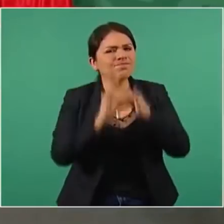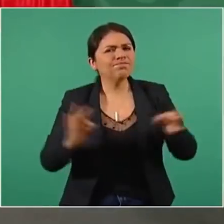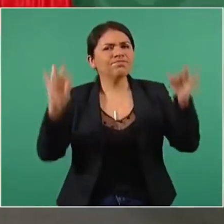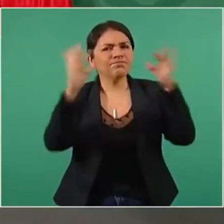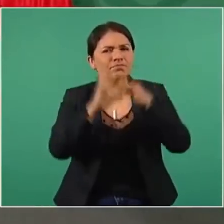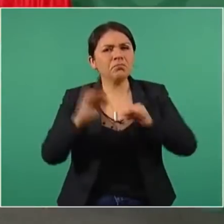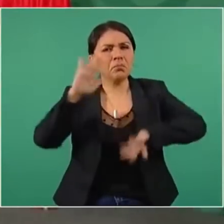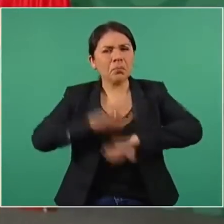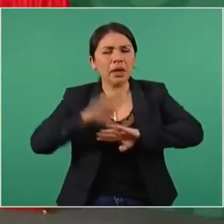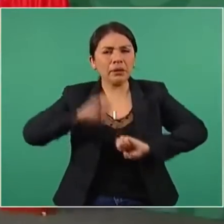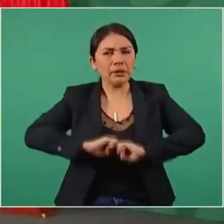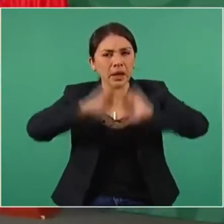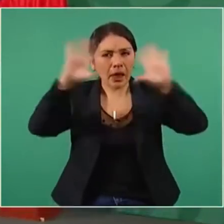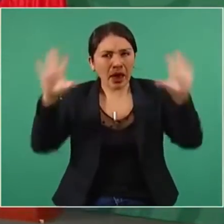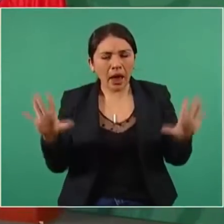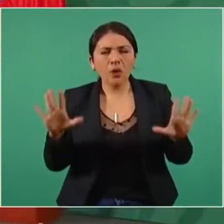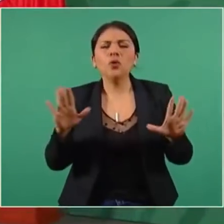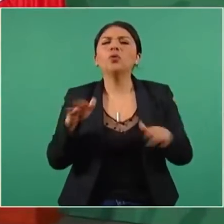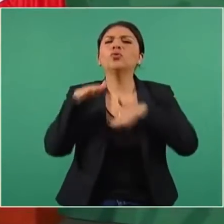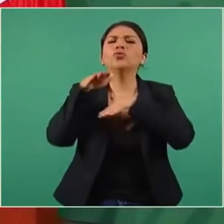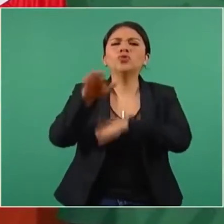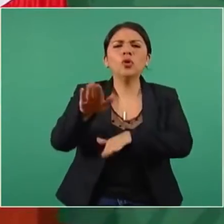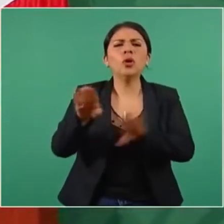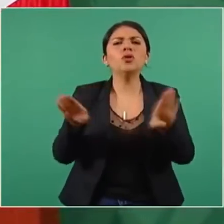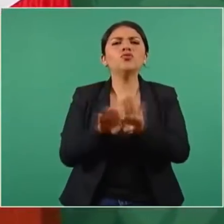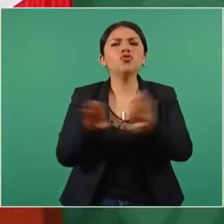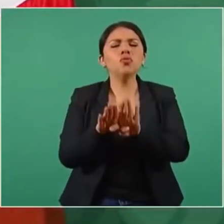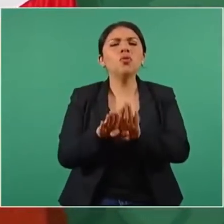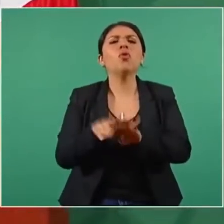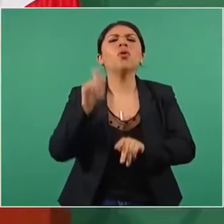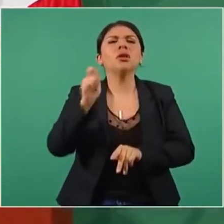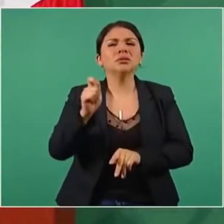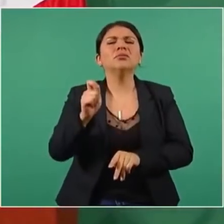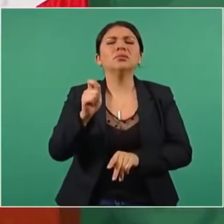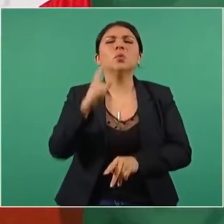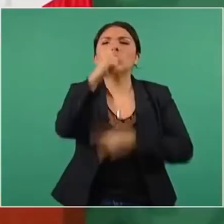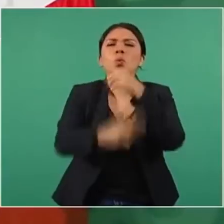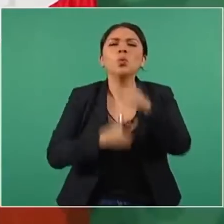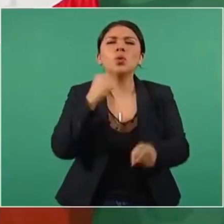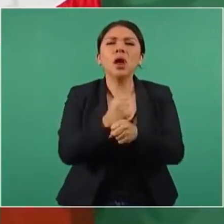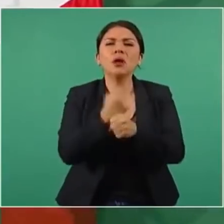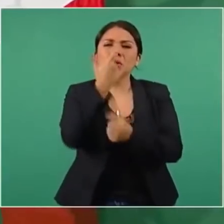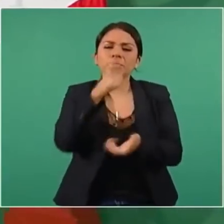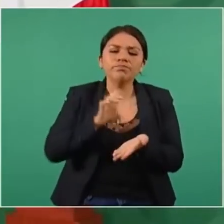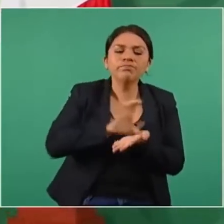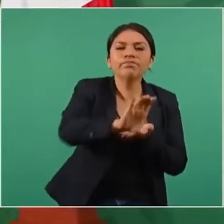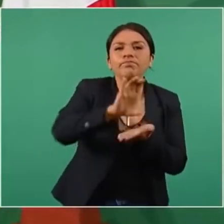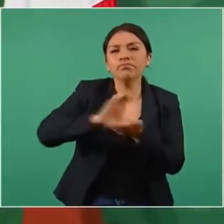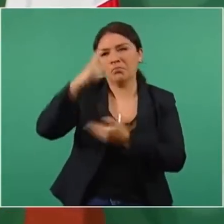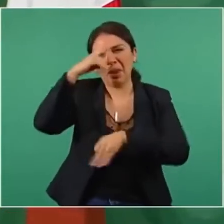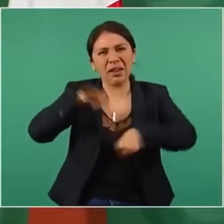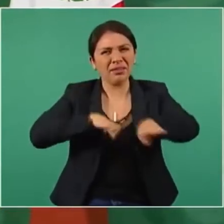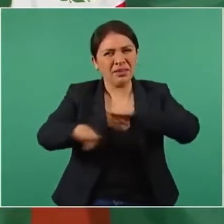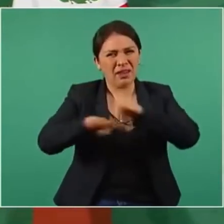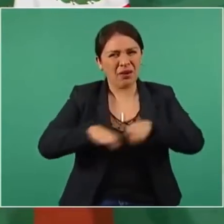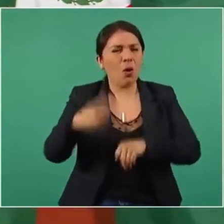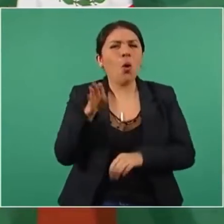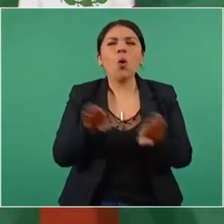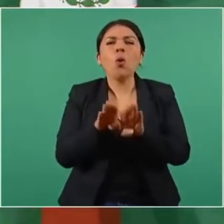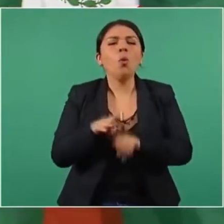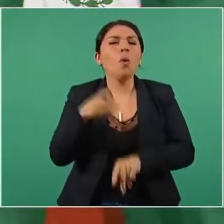acerca del reparto de utilidades de la reforma que se